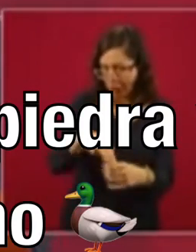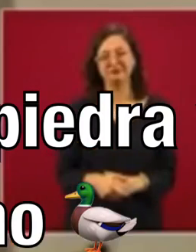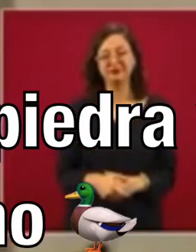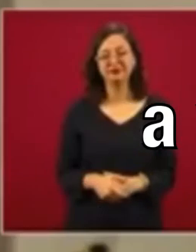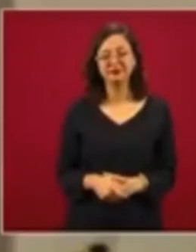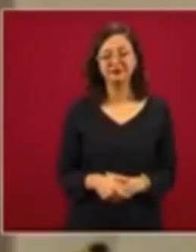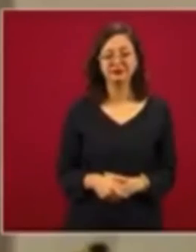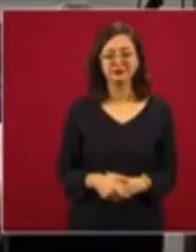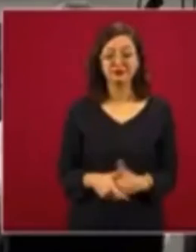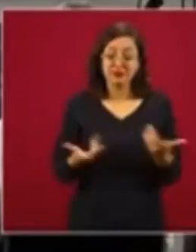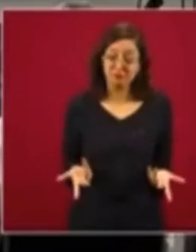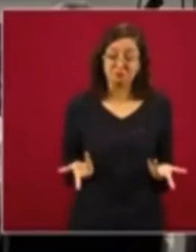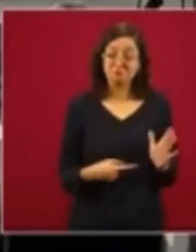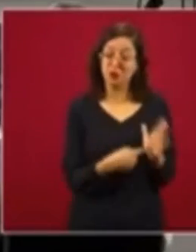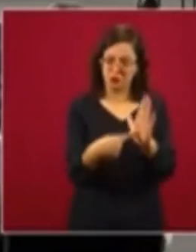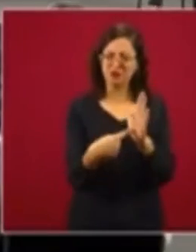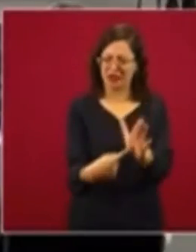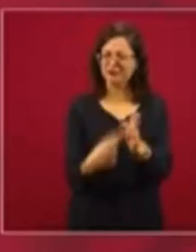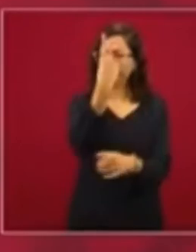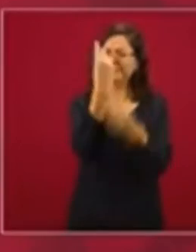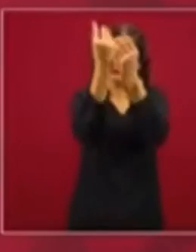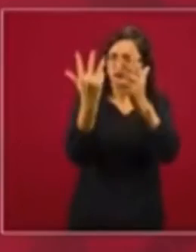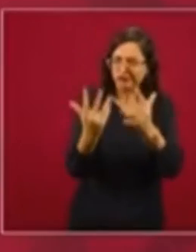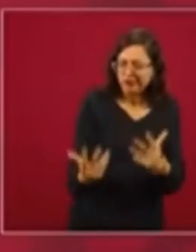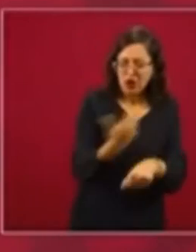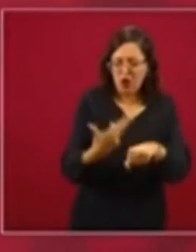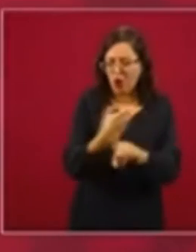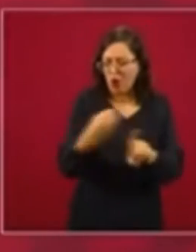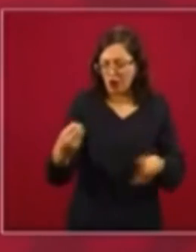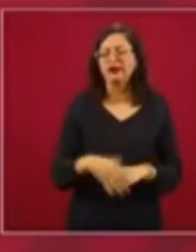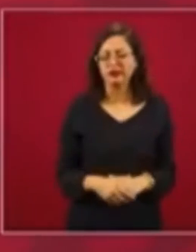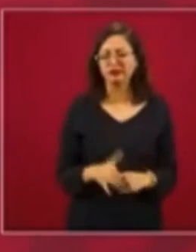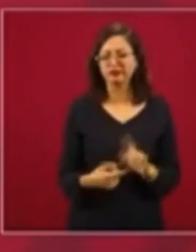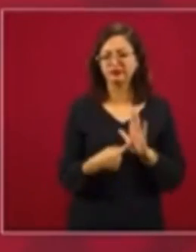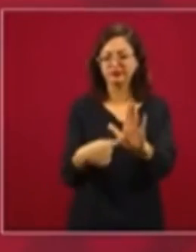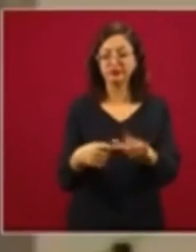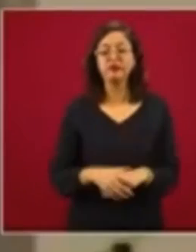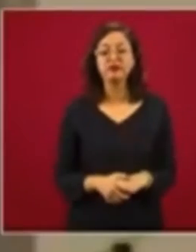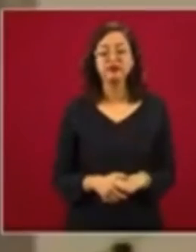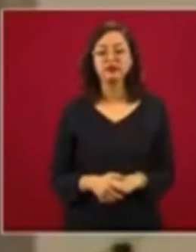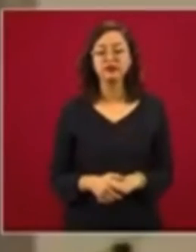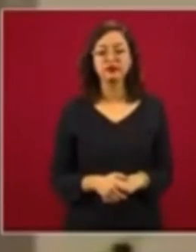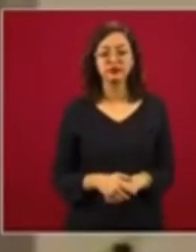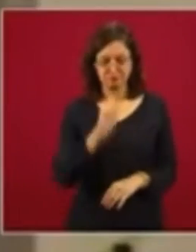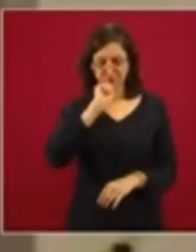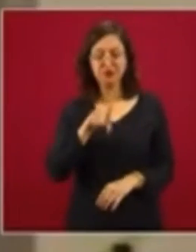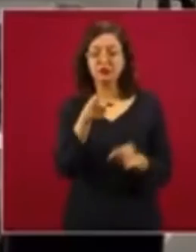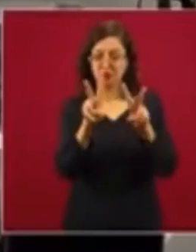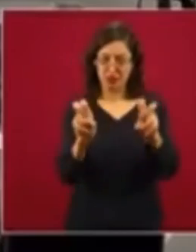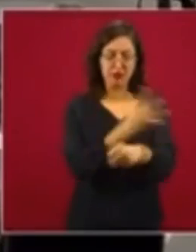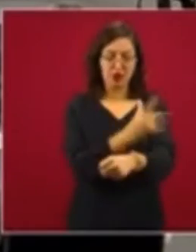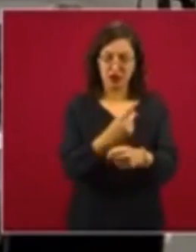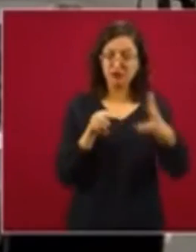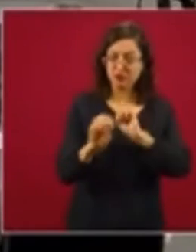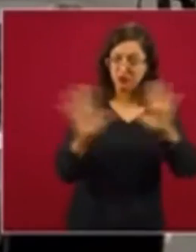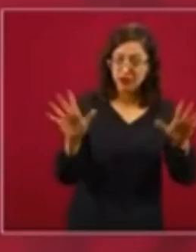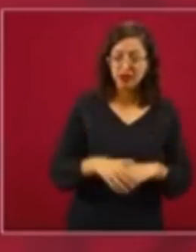limpias y libres. Entonces vamos a dar a conocer las estructuras, los organigramas, lo de la transparencia.